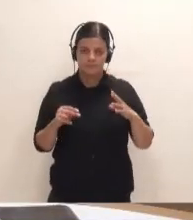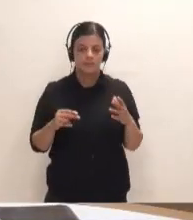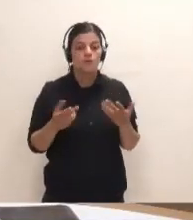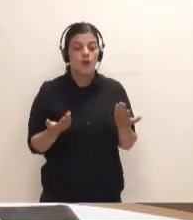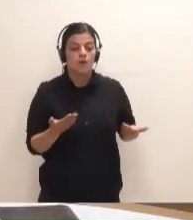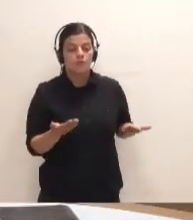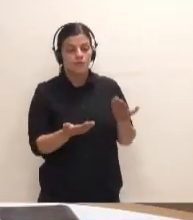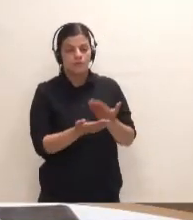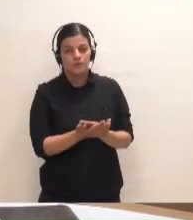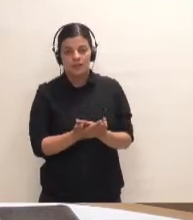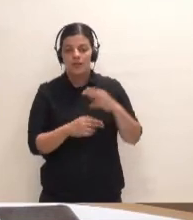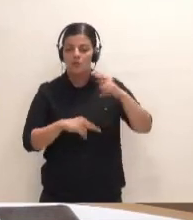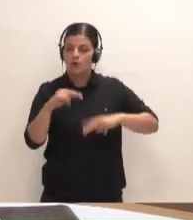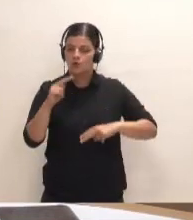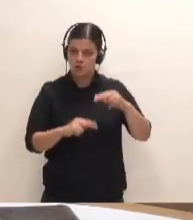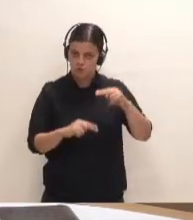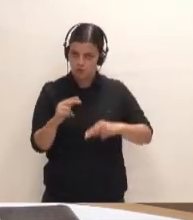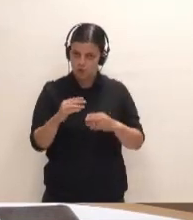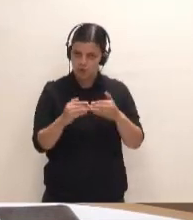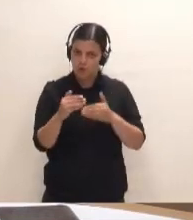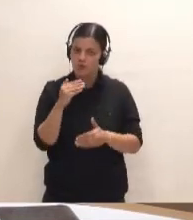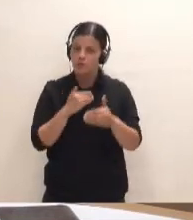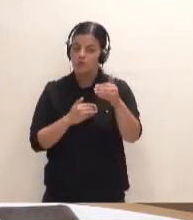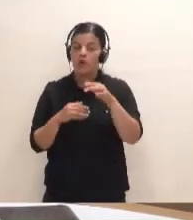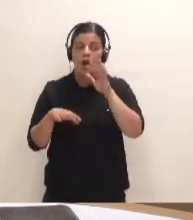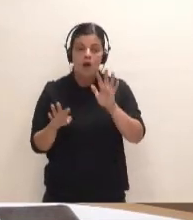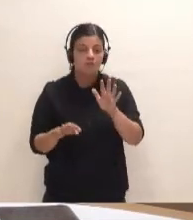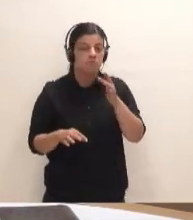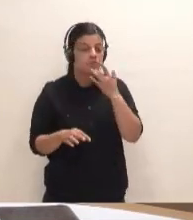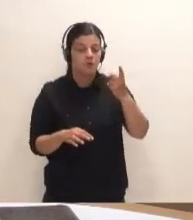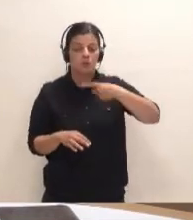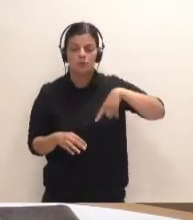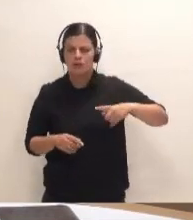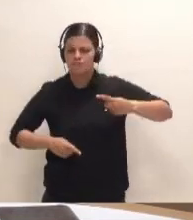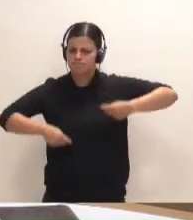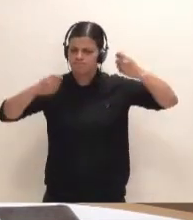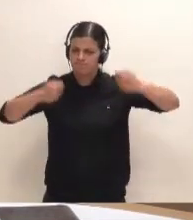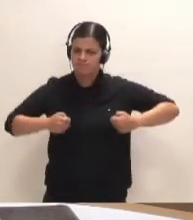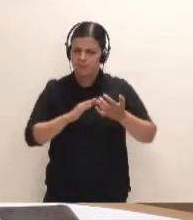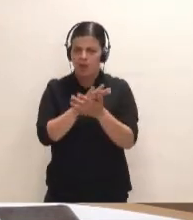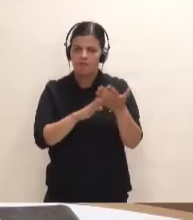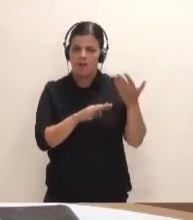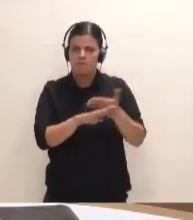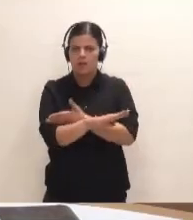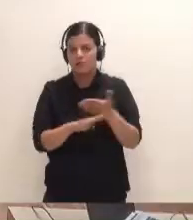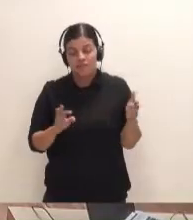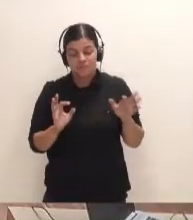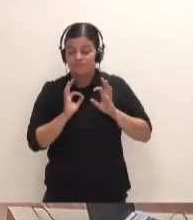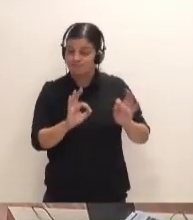propuestas de construcción de futuro. Ahora, si ustedes siguen empeñados en hablar del pasado, pues así les va.